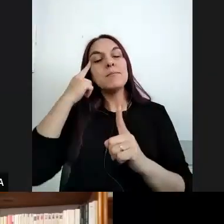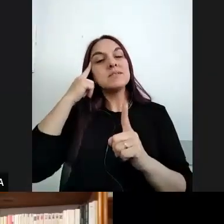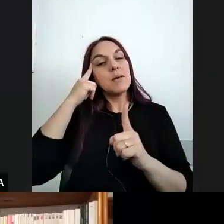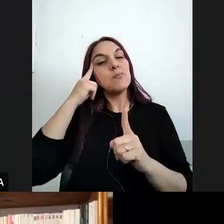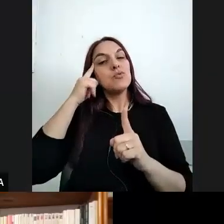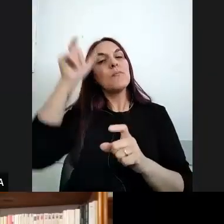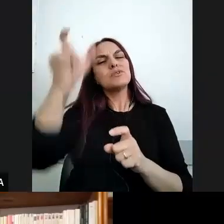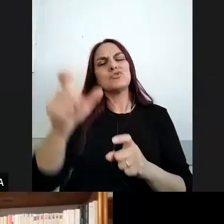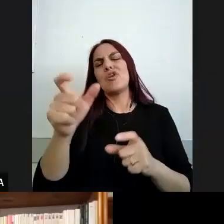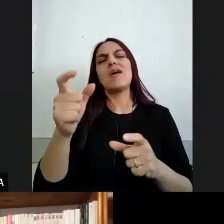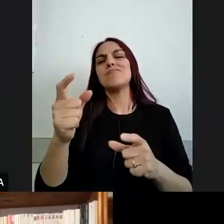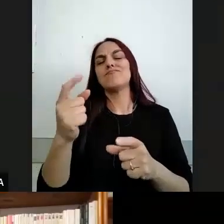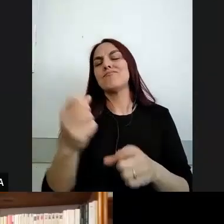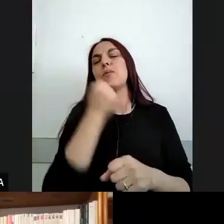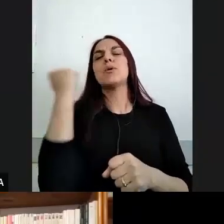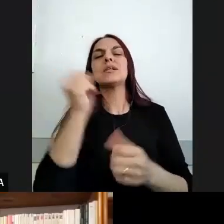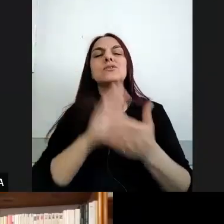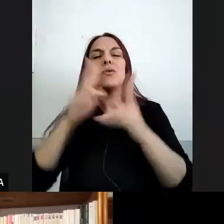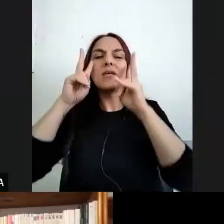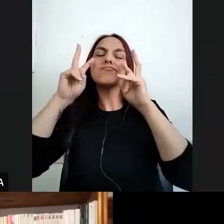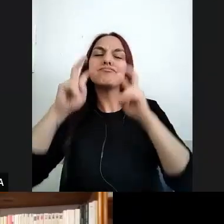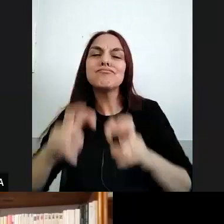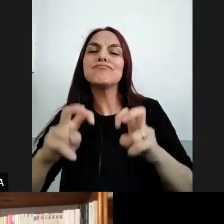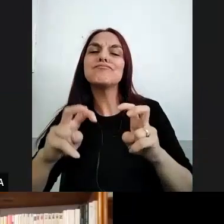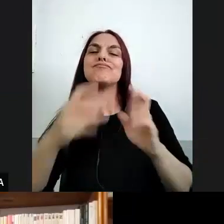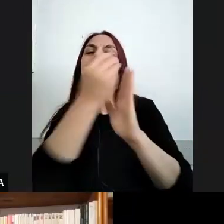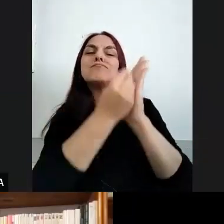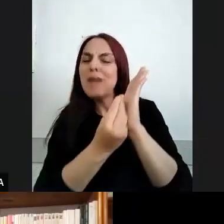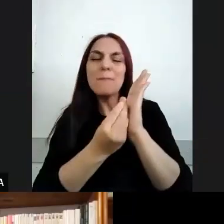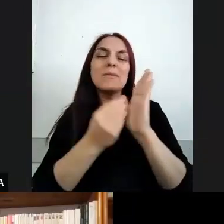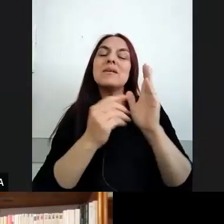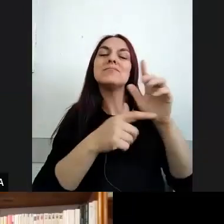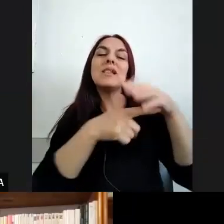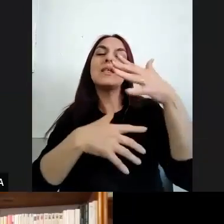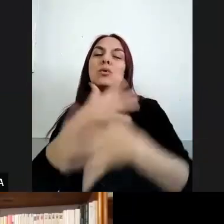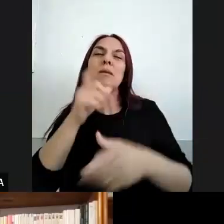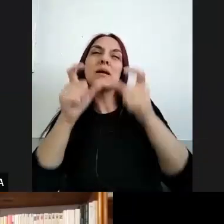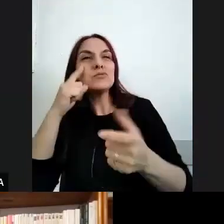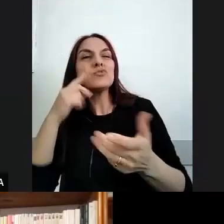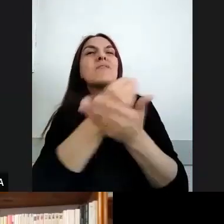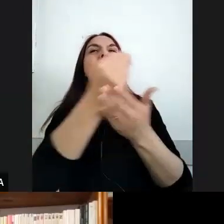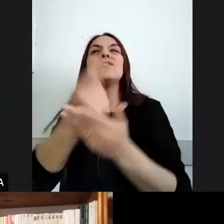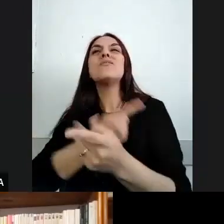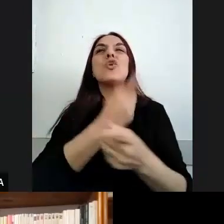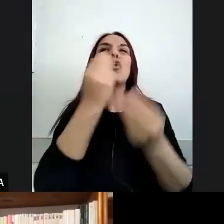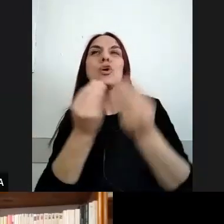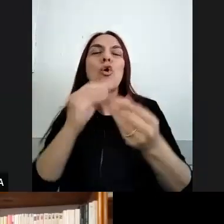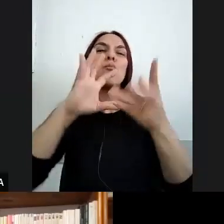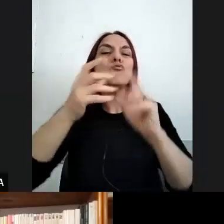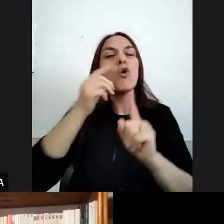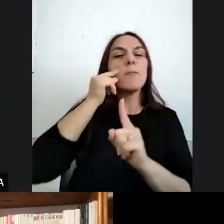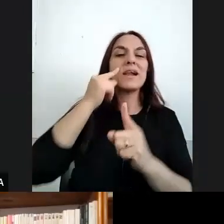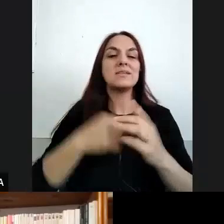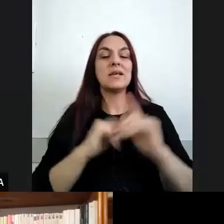referente de la investigación etnográfica la etnografía educativa latinoamericana poder pensar que todos estamos atravesados por